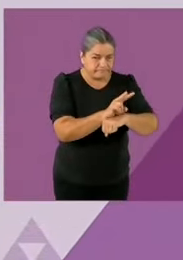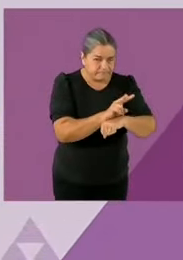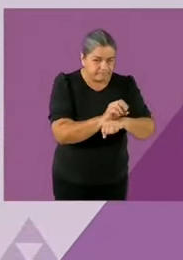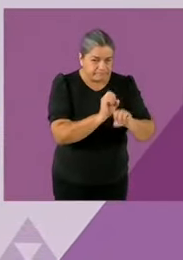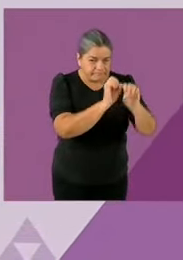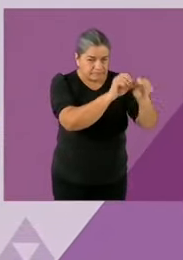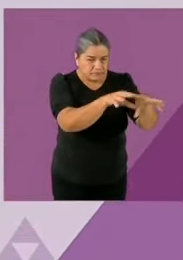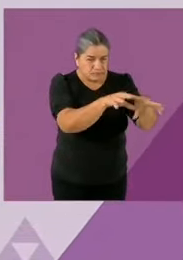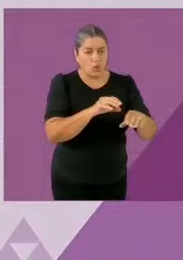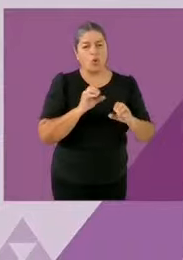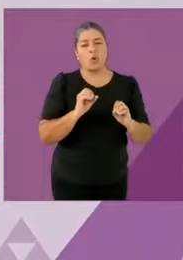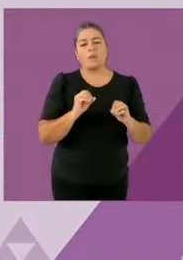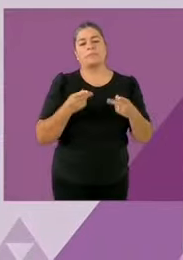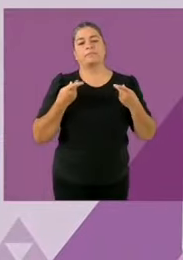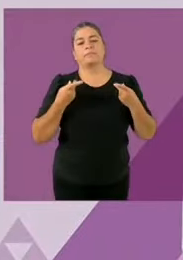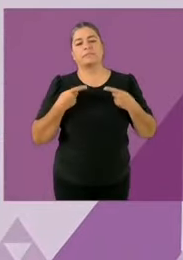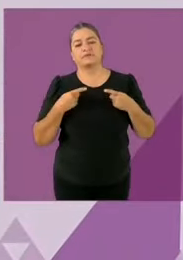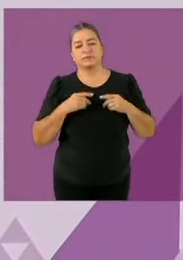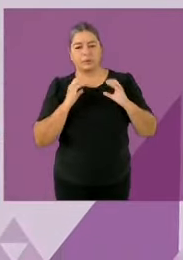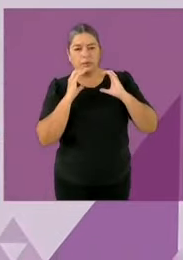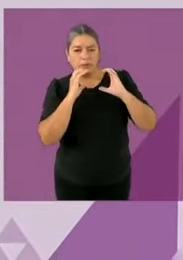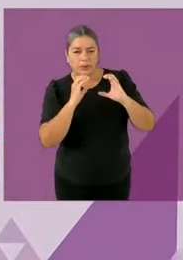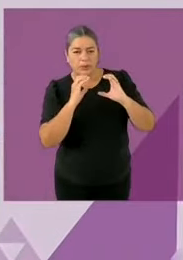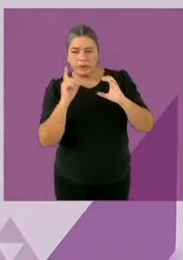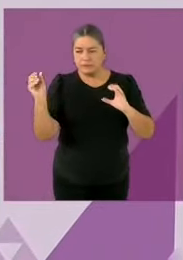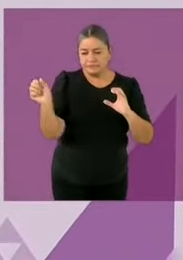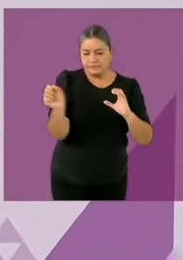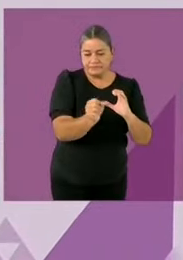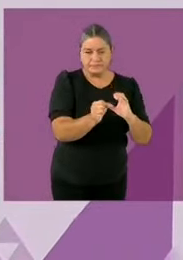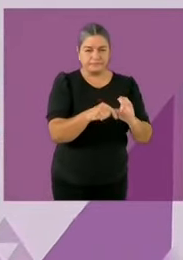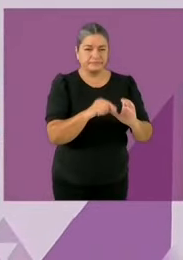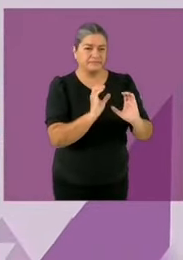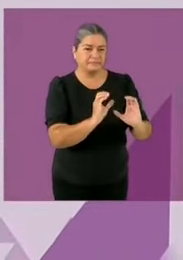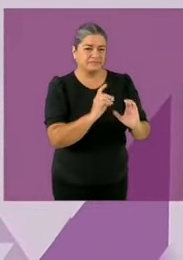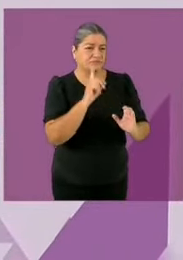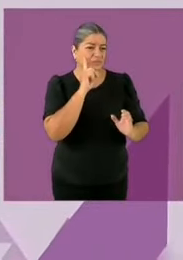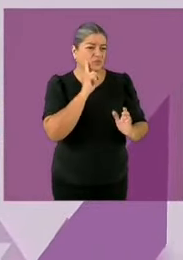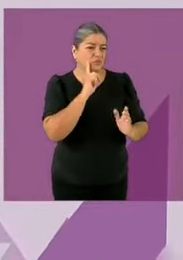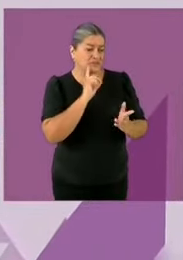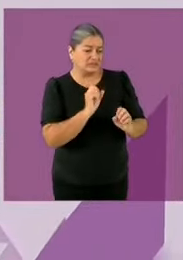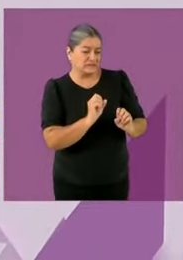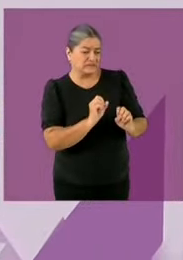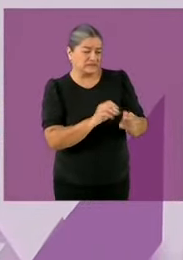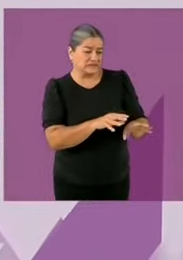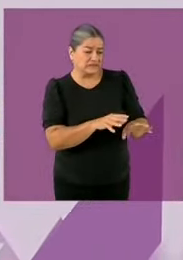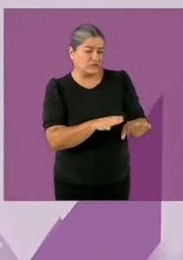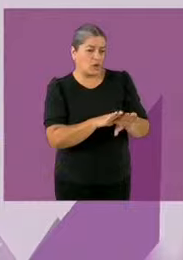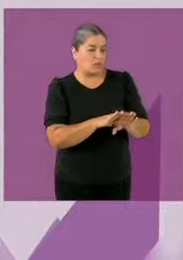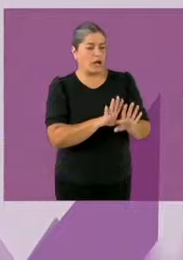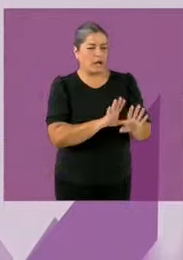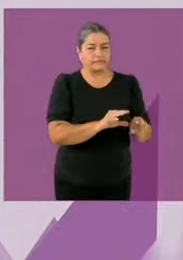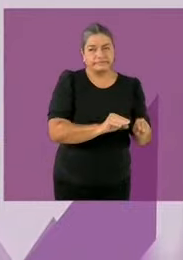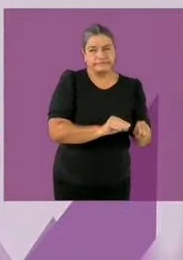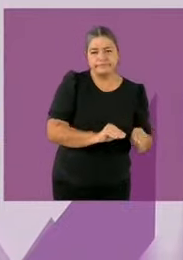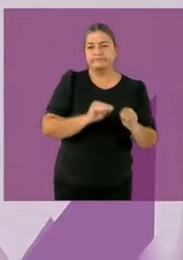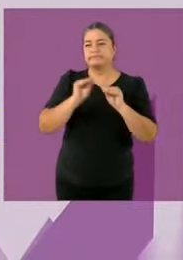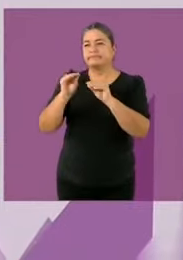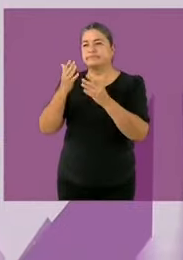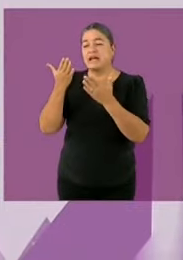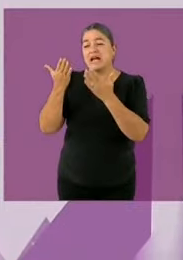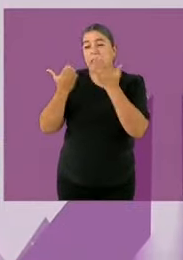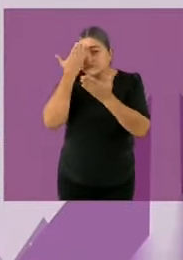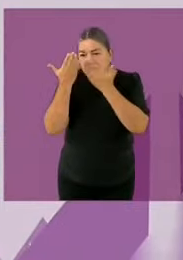para que las mujeres puedan seguir estudiando si es lo que quieren o trabajar y creo que esa desigualdad endémica también tiene un rostro